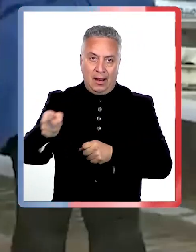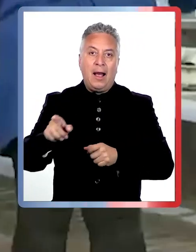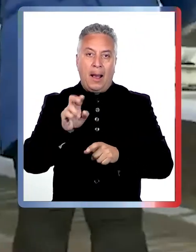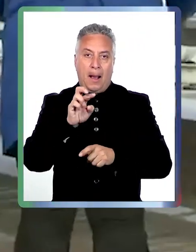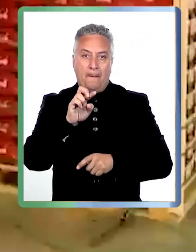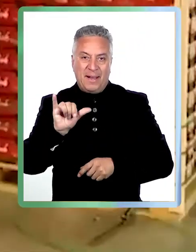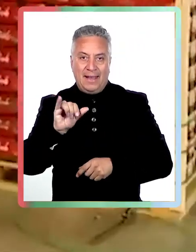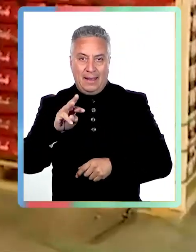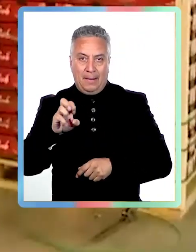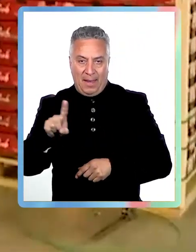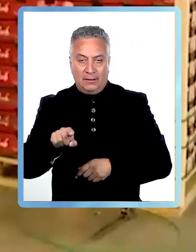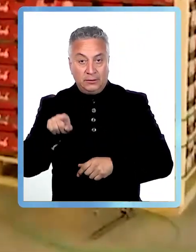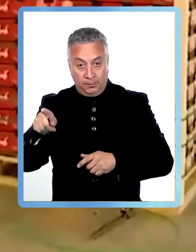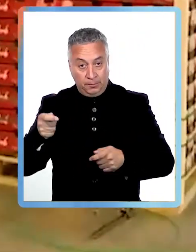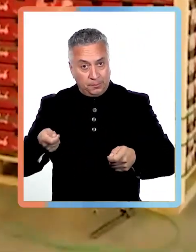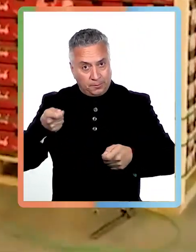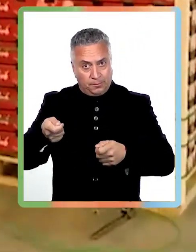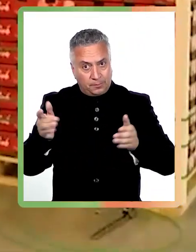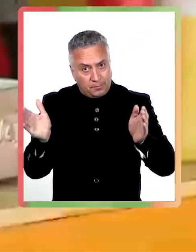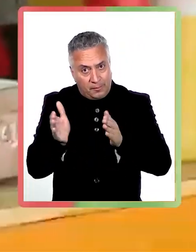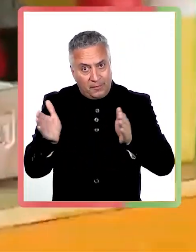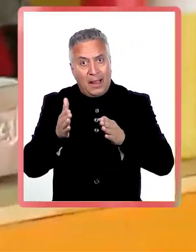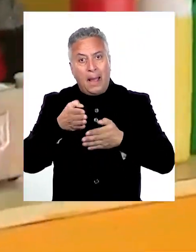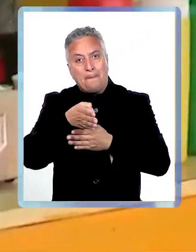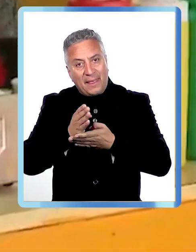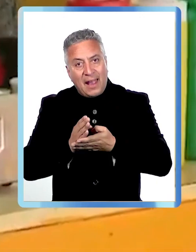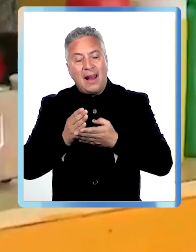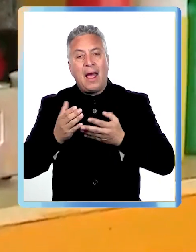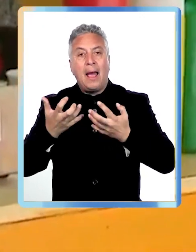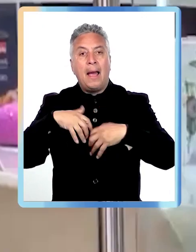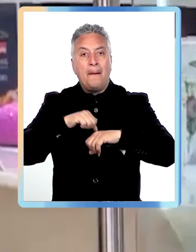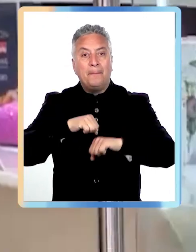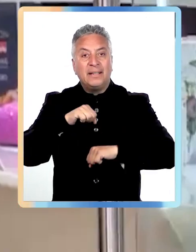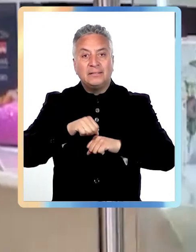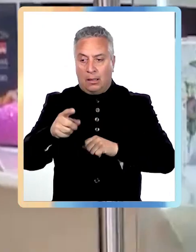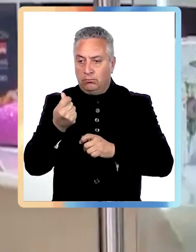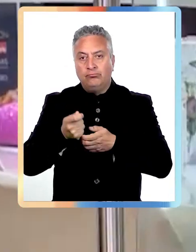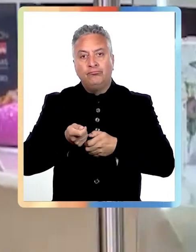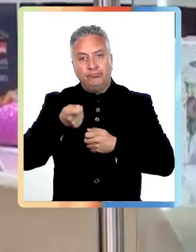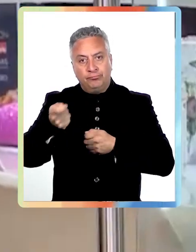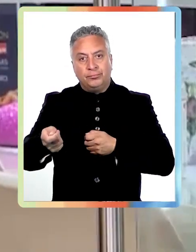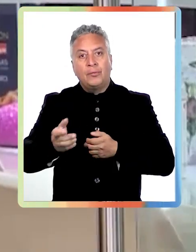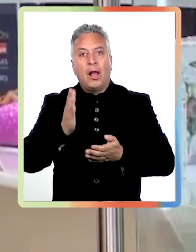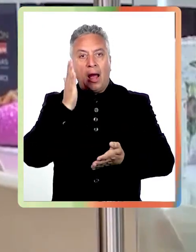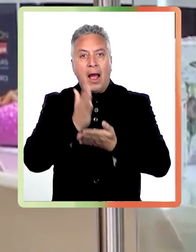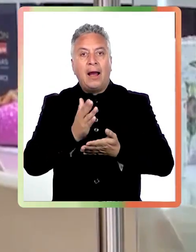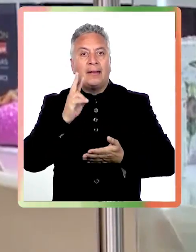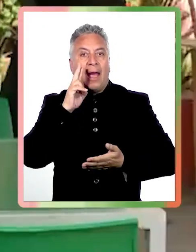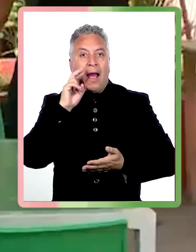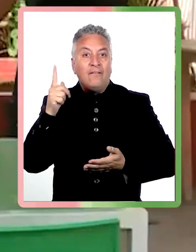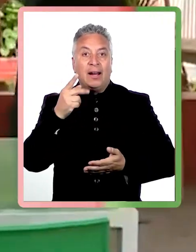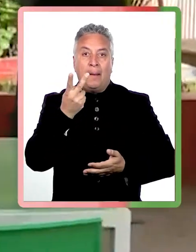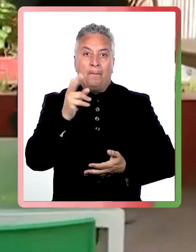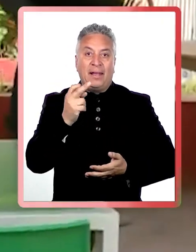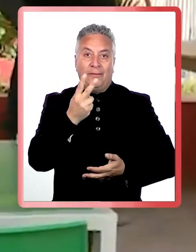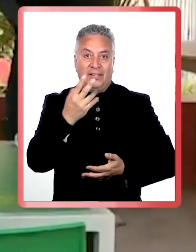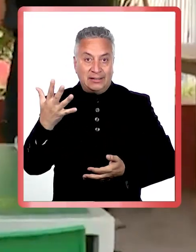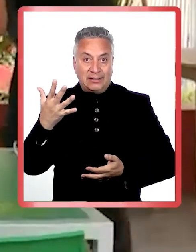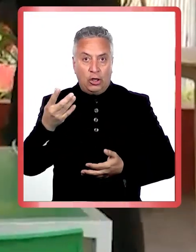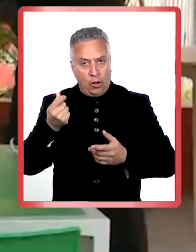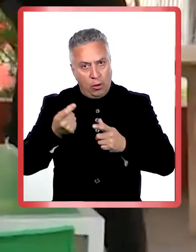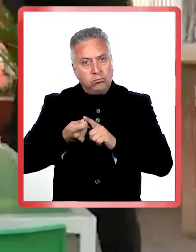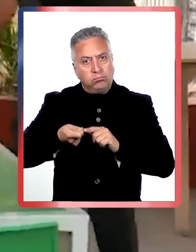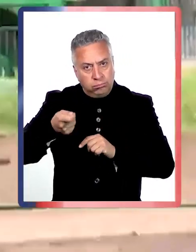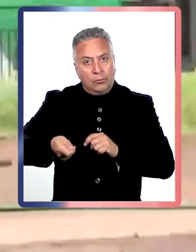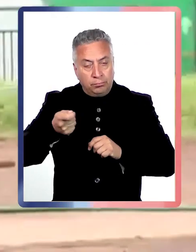Este subsidio entrega a las pequeñas y medianas empresas un monto por cada trabajador hasta abril de 2025, que puede